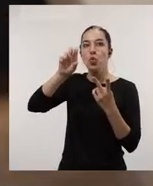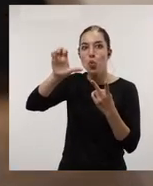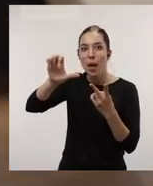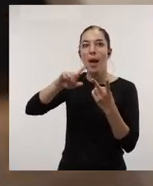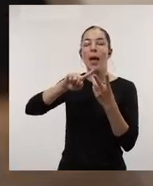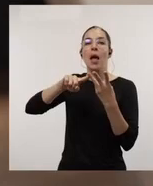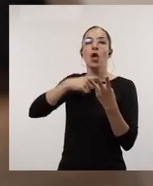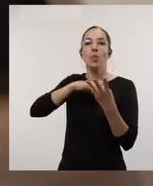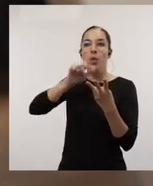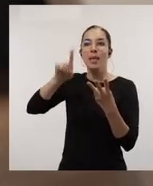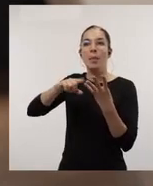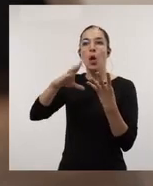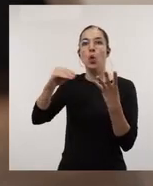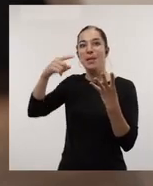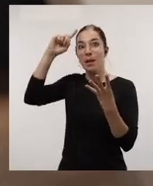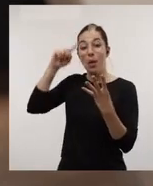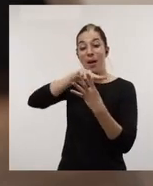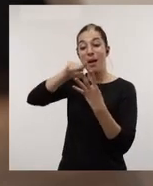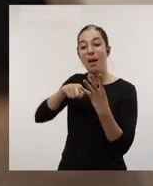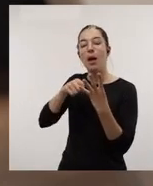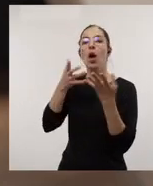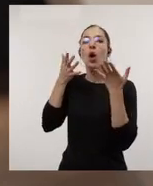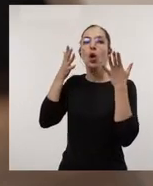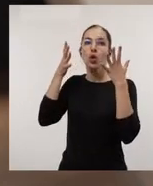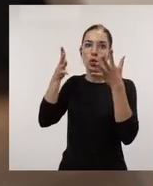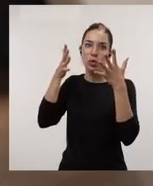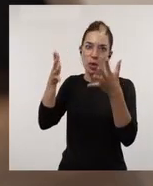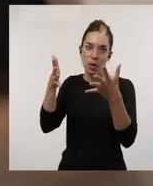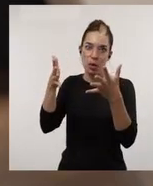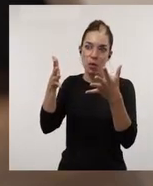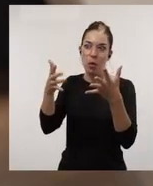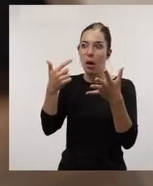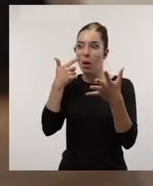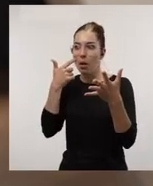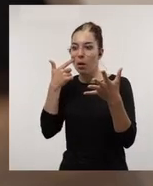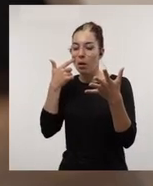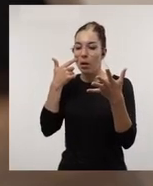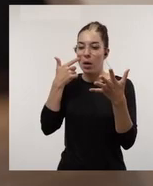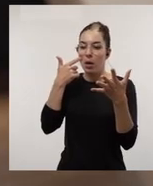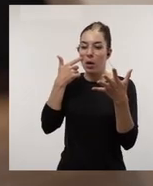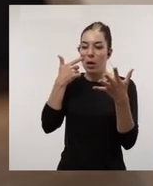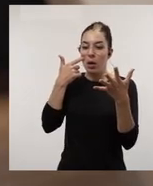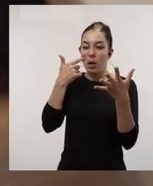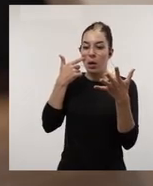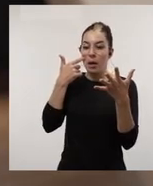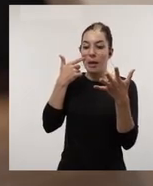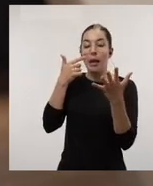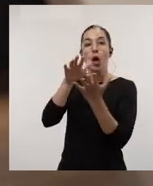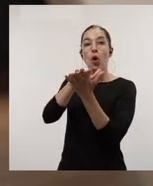la CRUE, la Comisión Europea, la Universidad Rey Juan Carlos hacen recomendaciones sobre cómo publicar